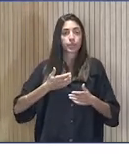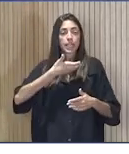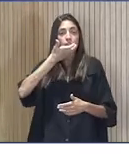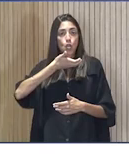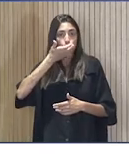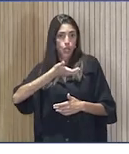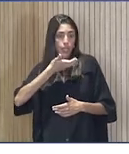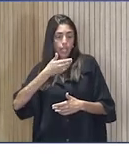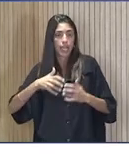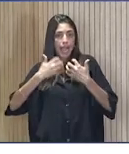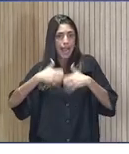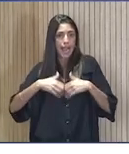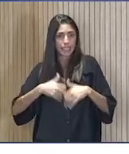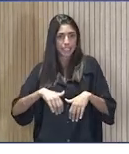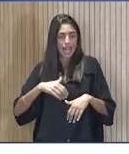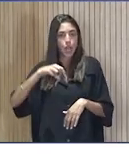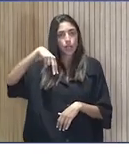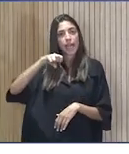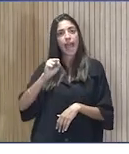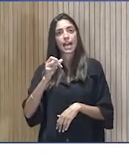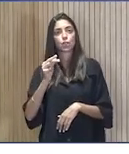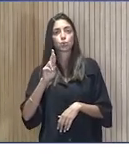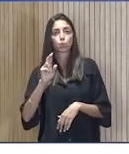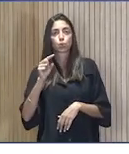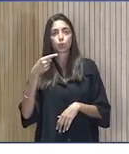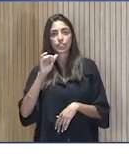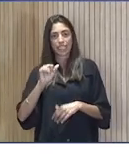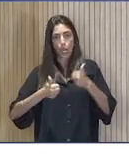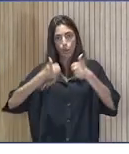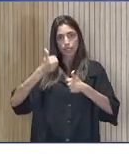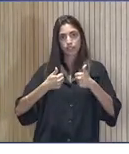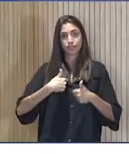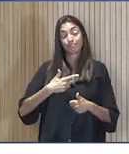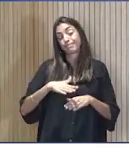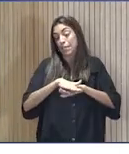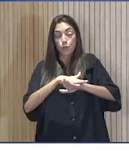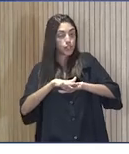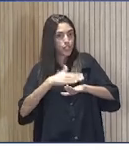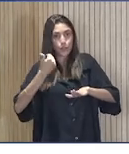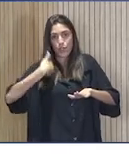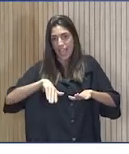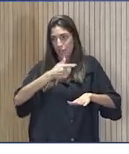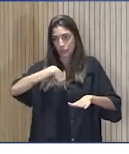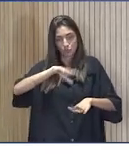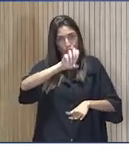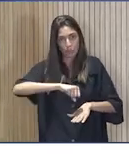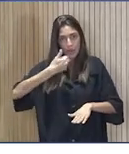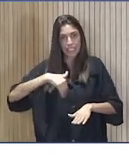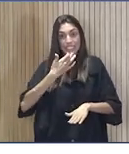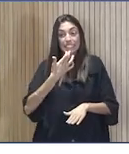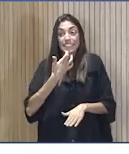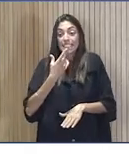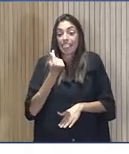Naturgy. Palabra, ¿eh? ¿Cuánto cuesta la caldera? Perdóname, pero la caldera ya está ocupada, macho, ya tenemos caldera. Si quieres darme el dinero